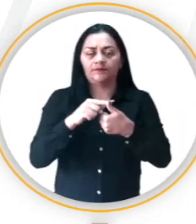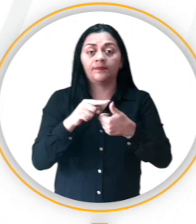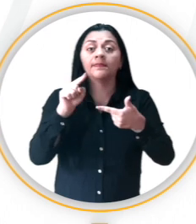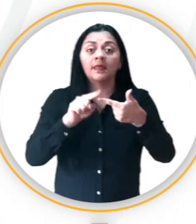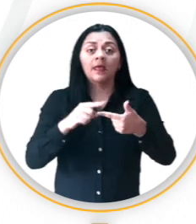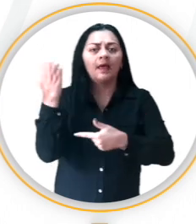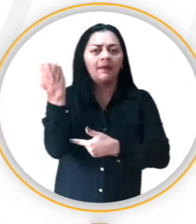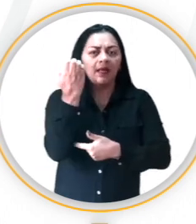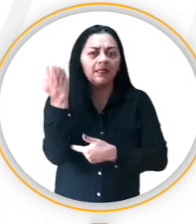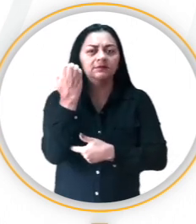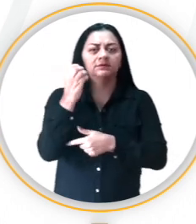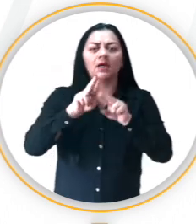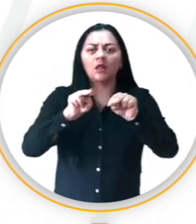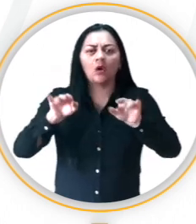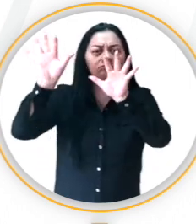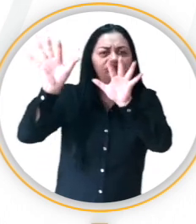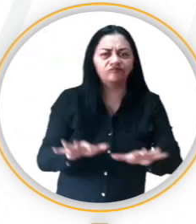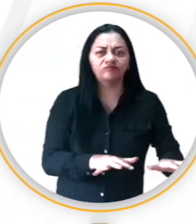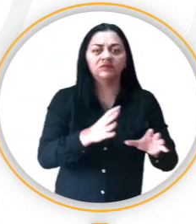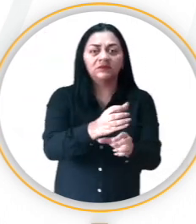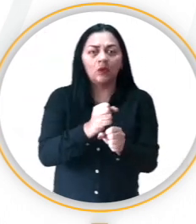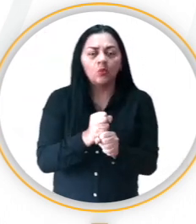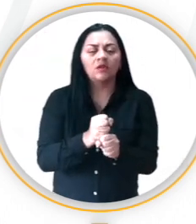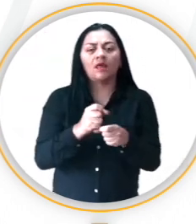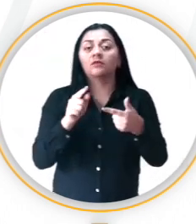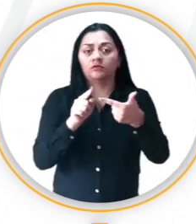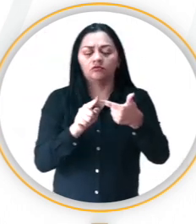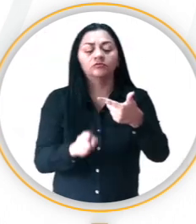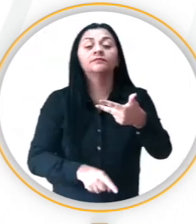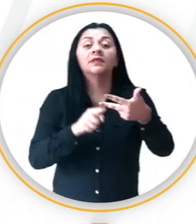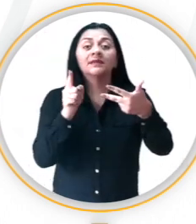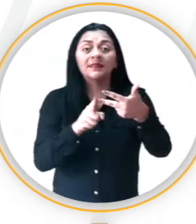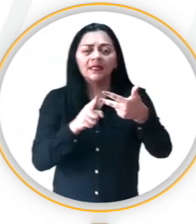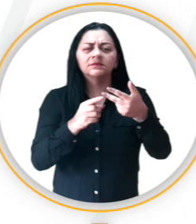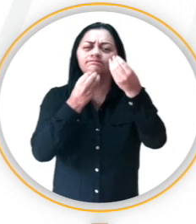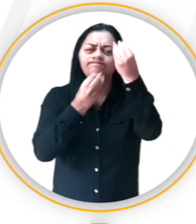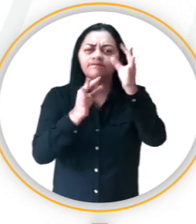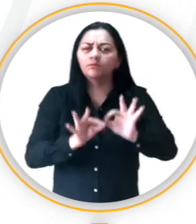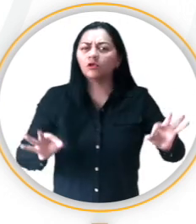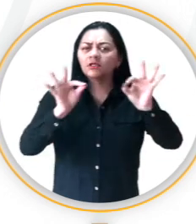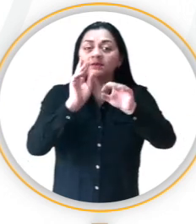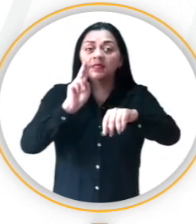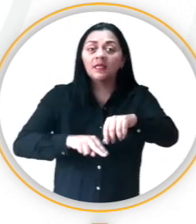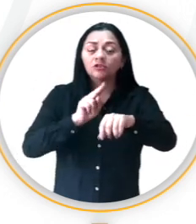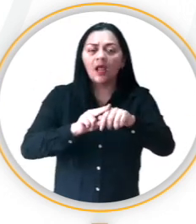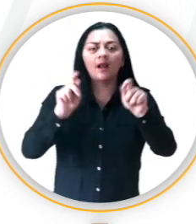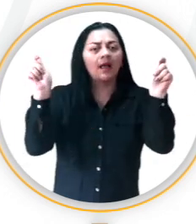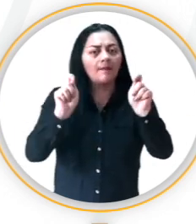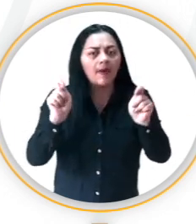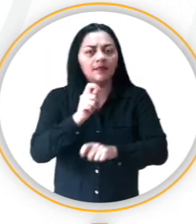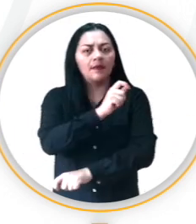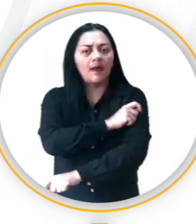alternos. En situaciones de emergencia, catástrofes naturales, medidas de seguridad y evacuación. Informar temas de importancia nacional tales